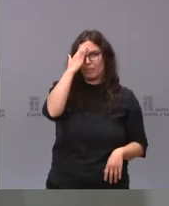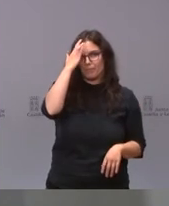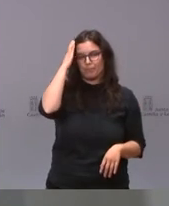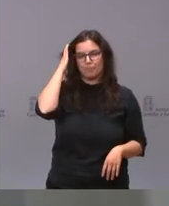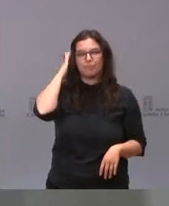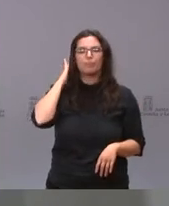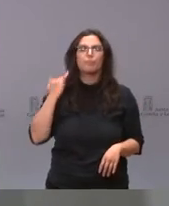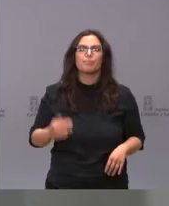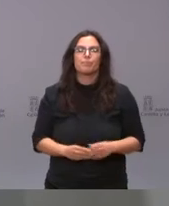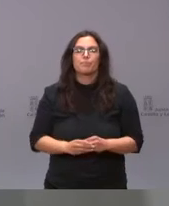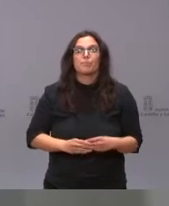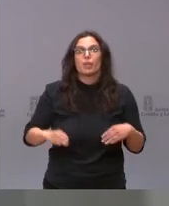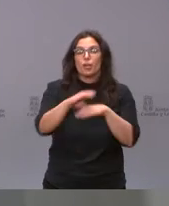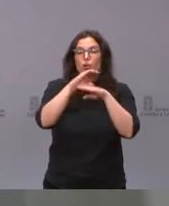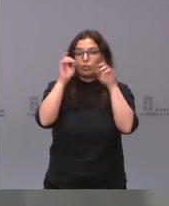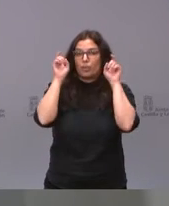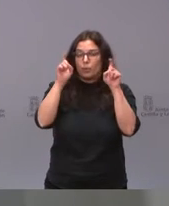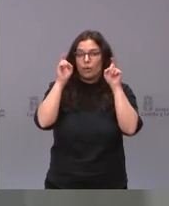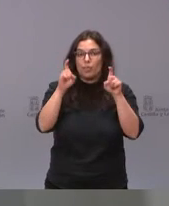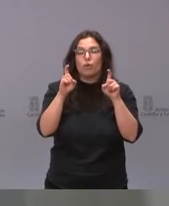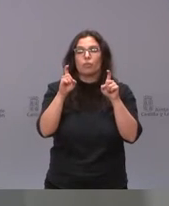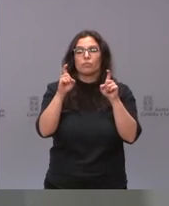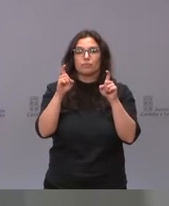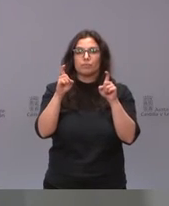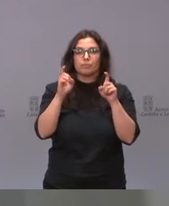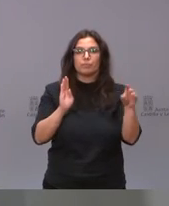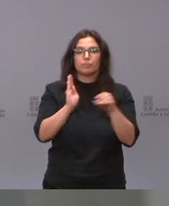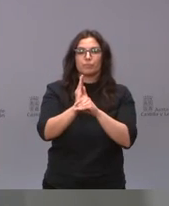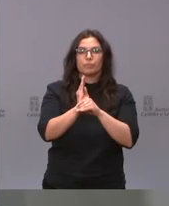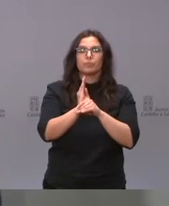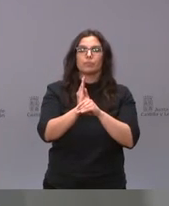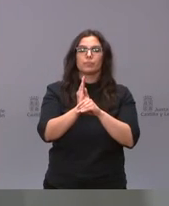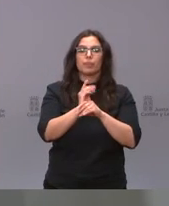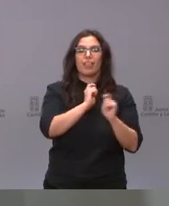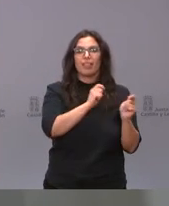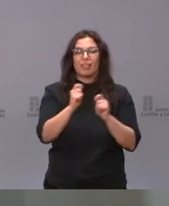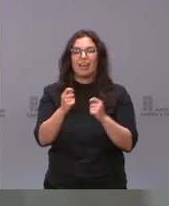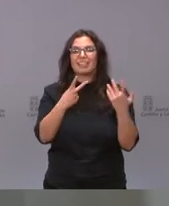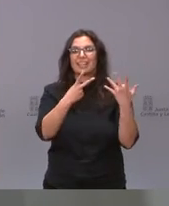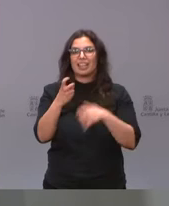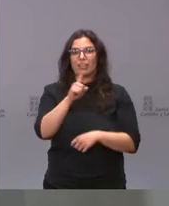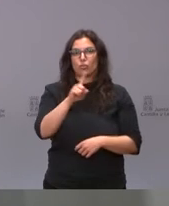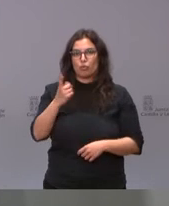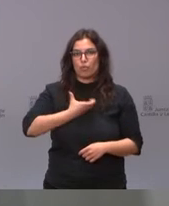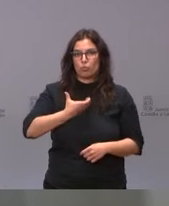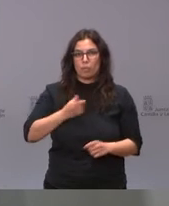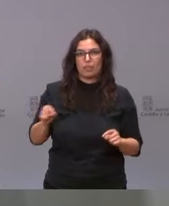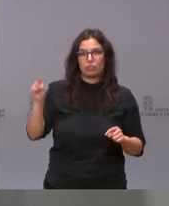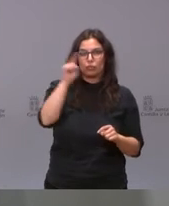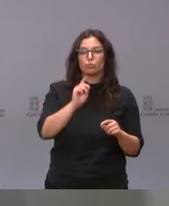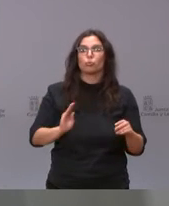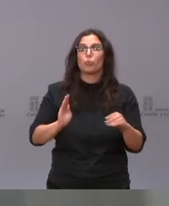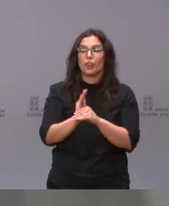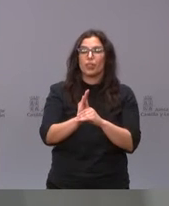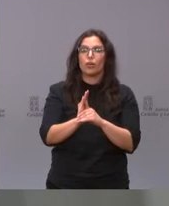La Consejería de Educación concede a los 711 consistorios de la comunidad una subvención